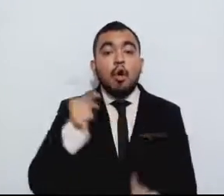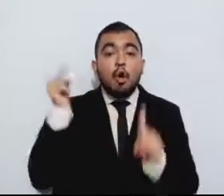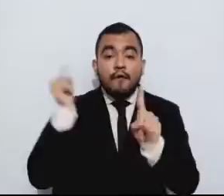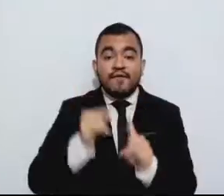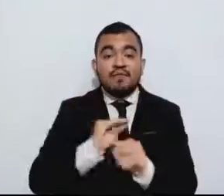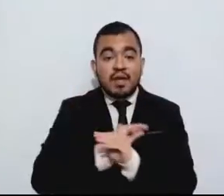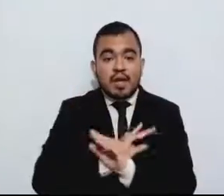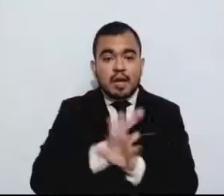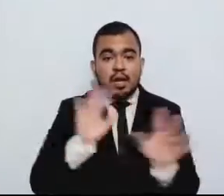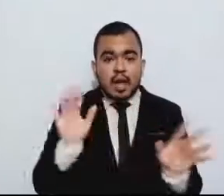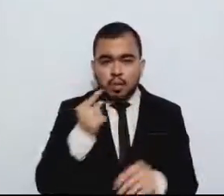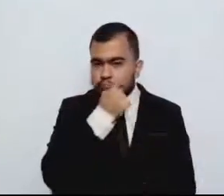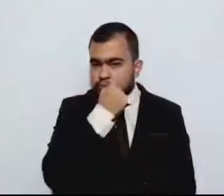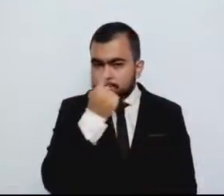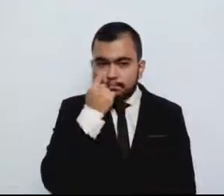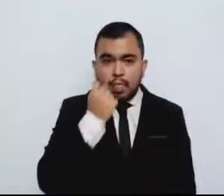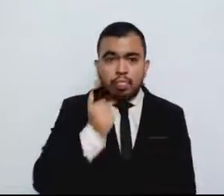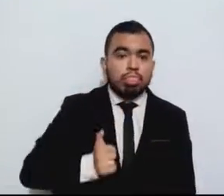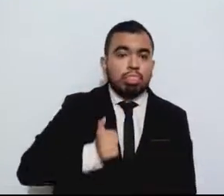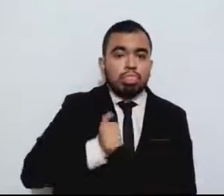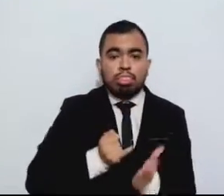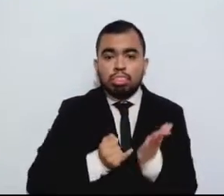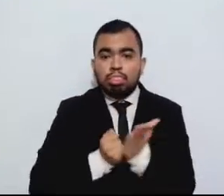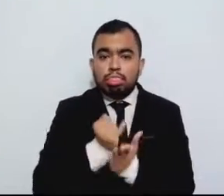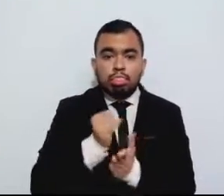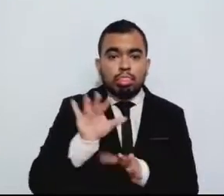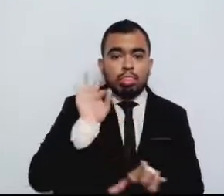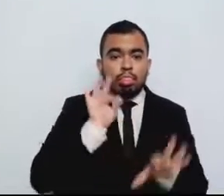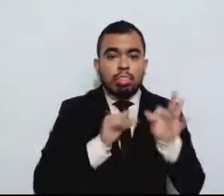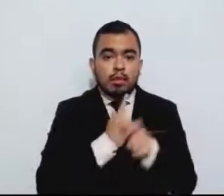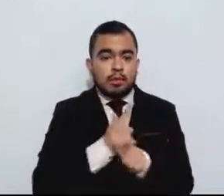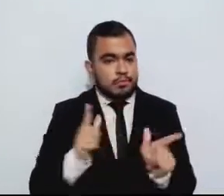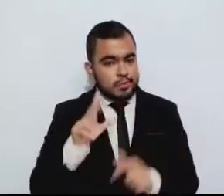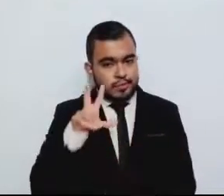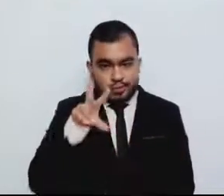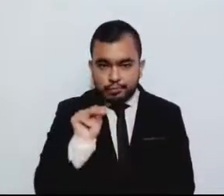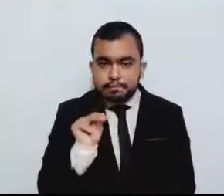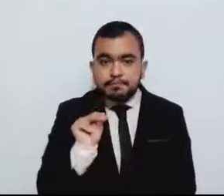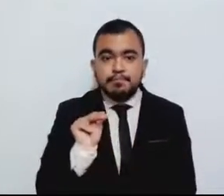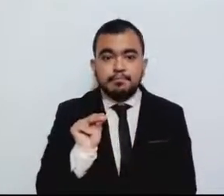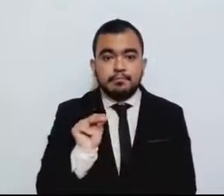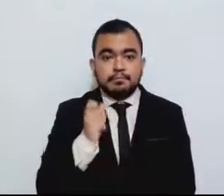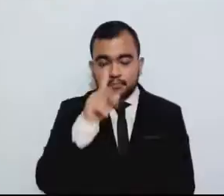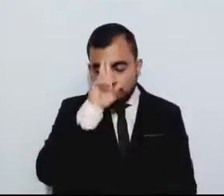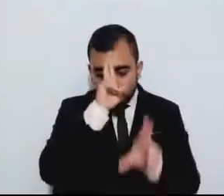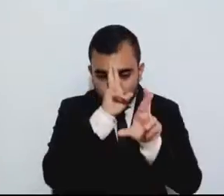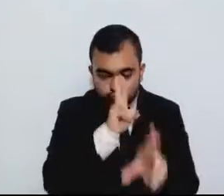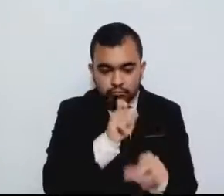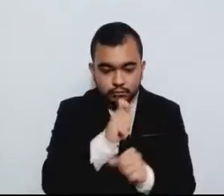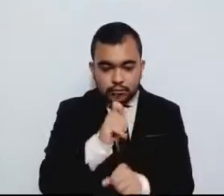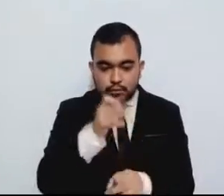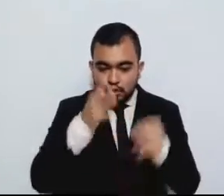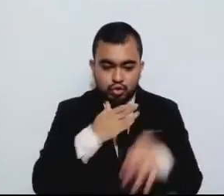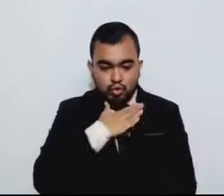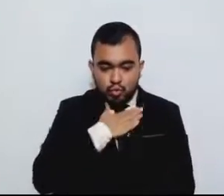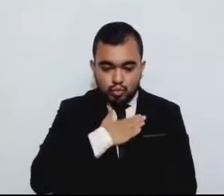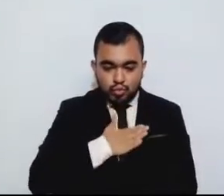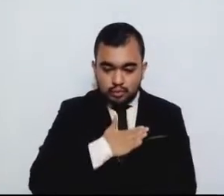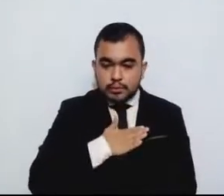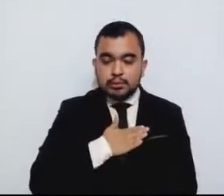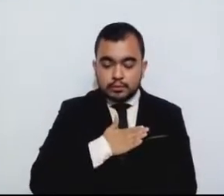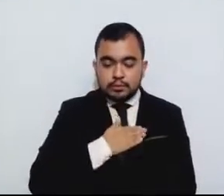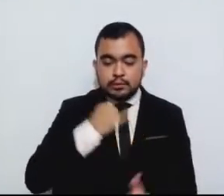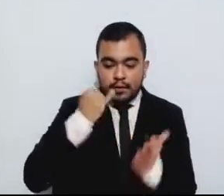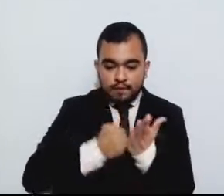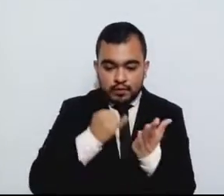arbitraria ni caprichosa. Además, respetando los principios de justicia fiscal que les sean aplicables cuando incidan en